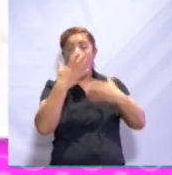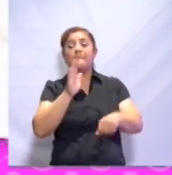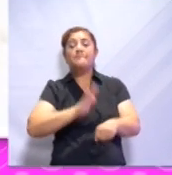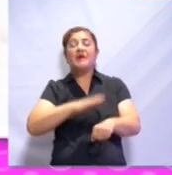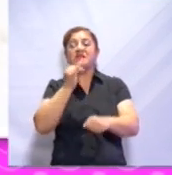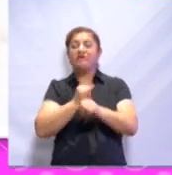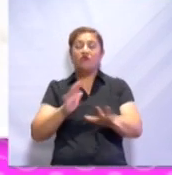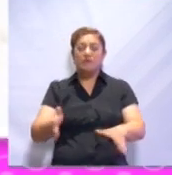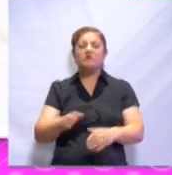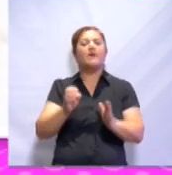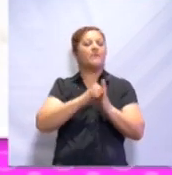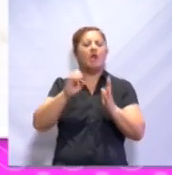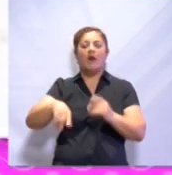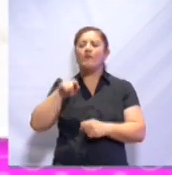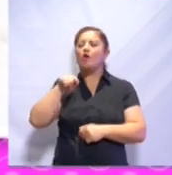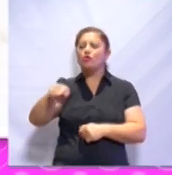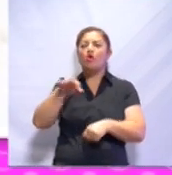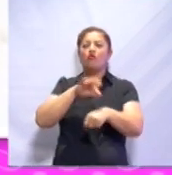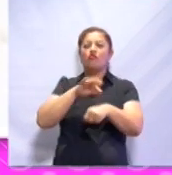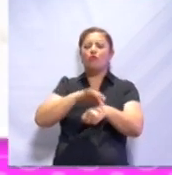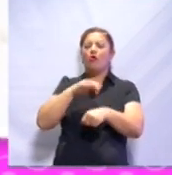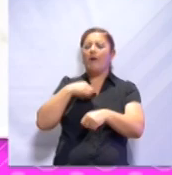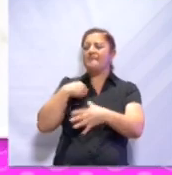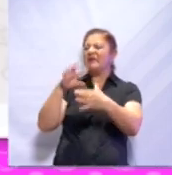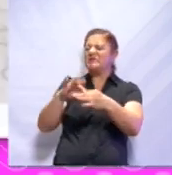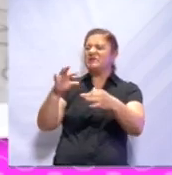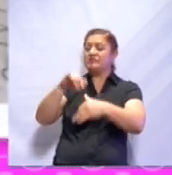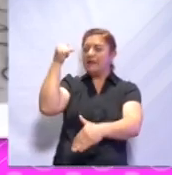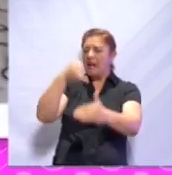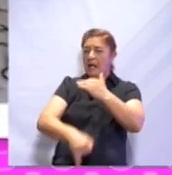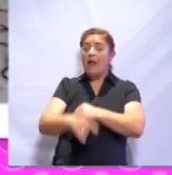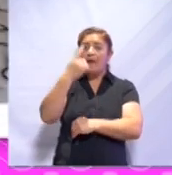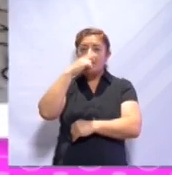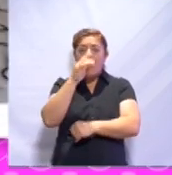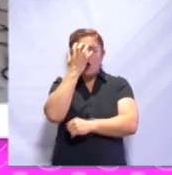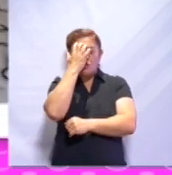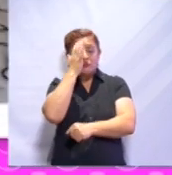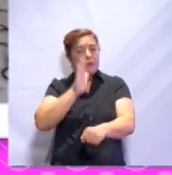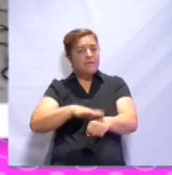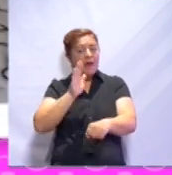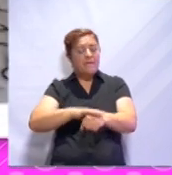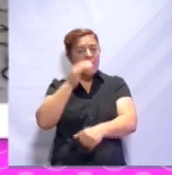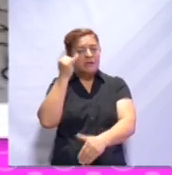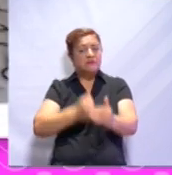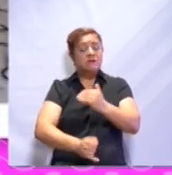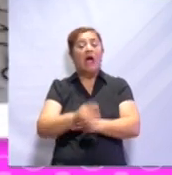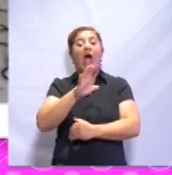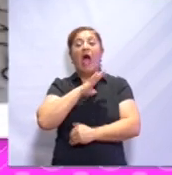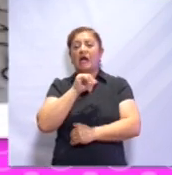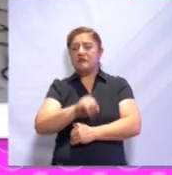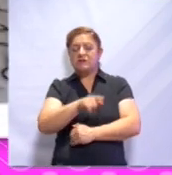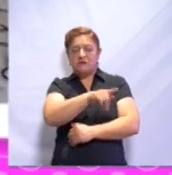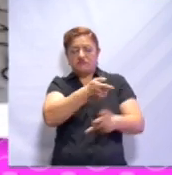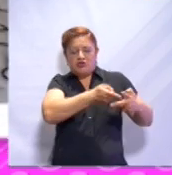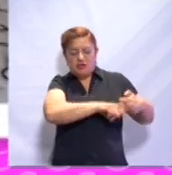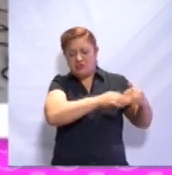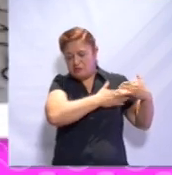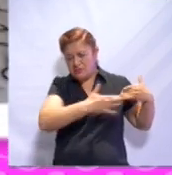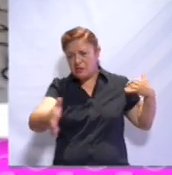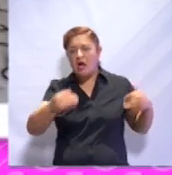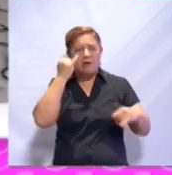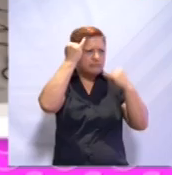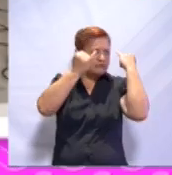son antecedentes médicos, para tener más documentación al respecto y partir de ahí diseñar las